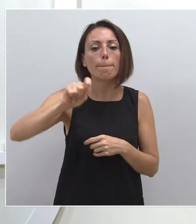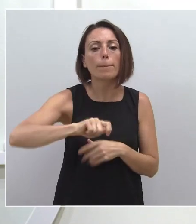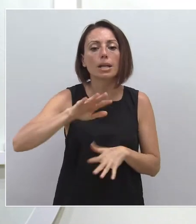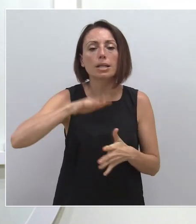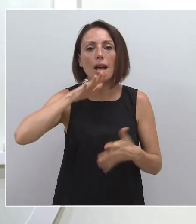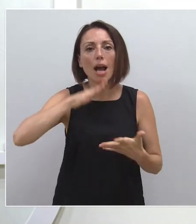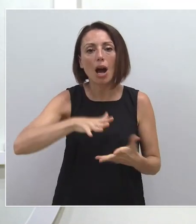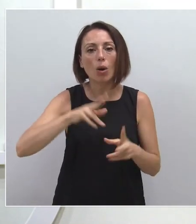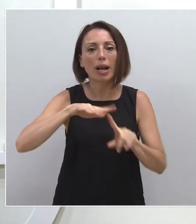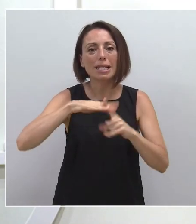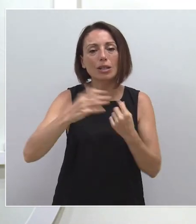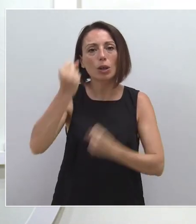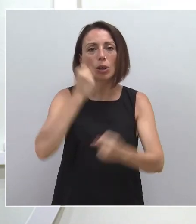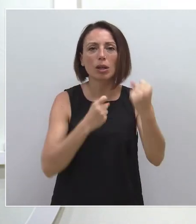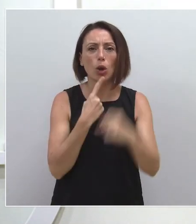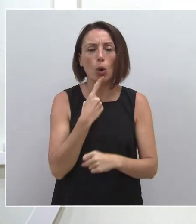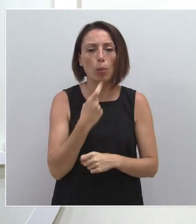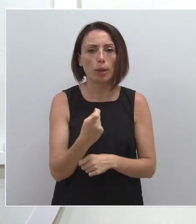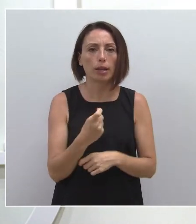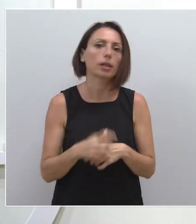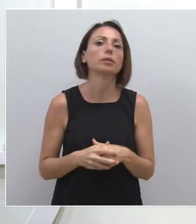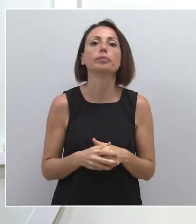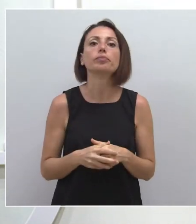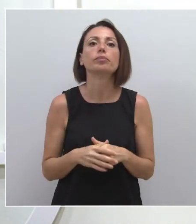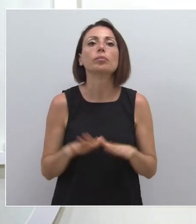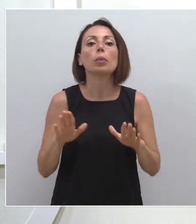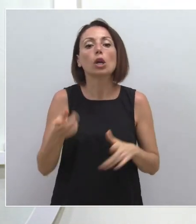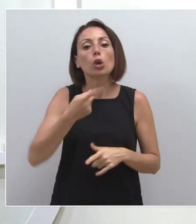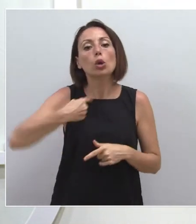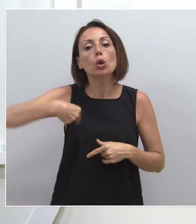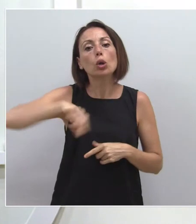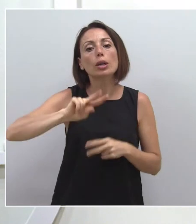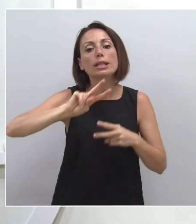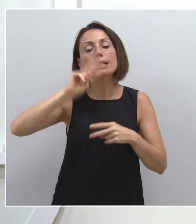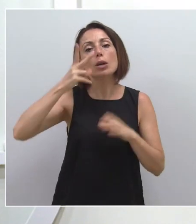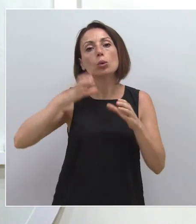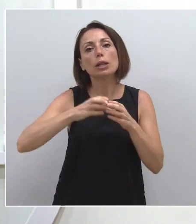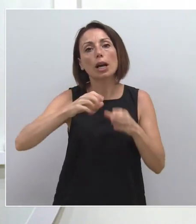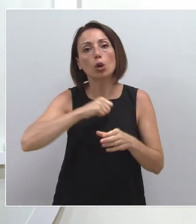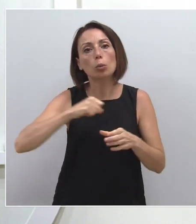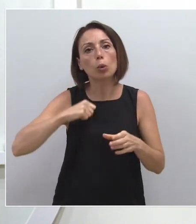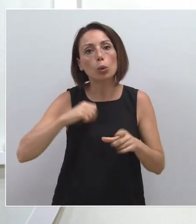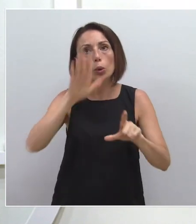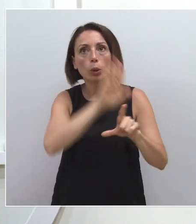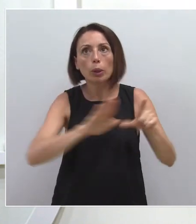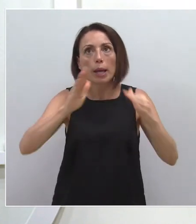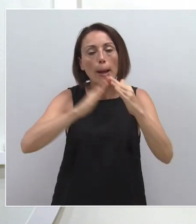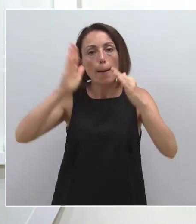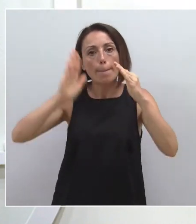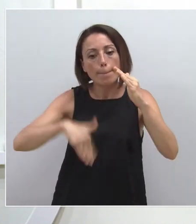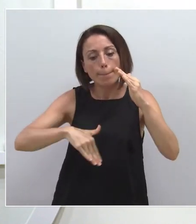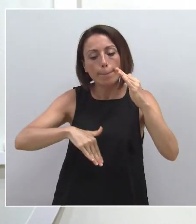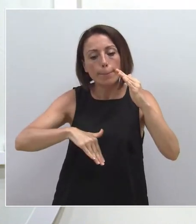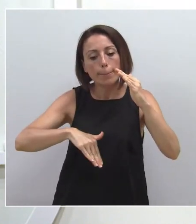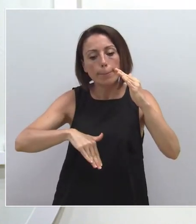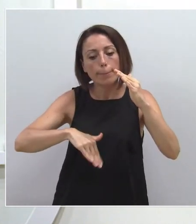escenario económico muy complicado y, aún así, somos la segunda comunidad autónoma que menos ha registrado